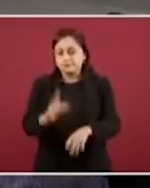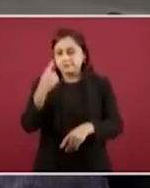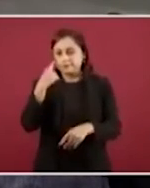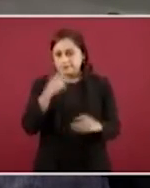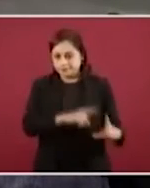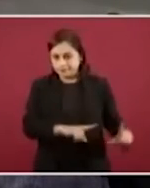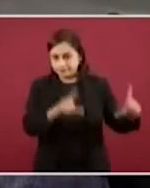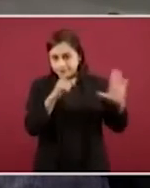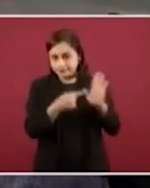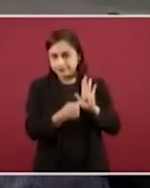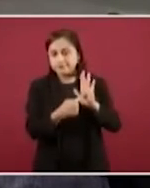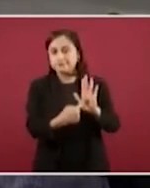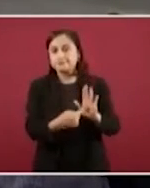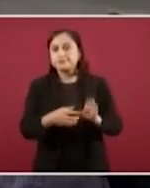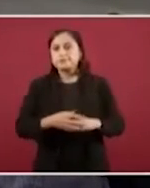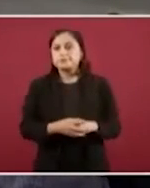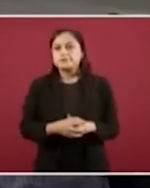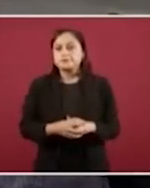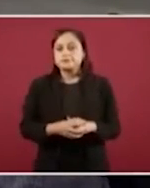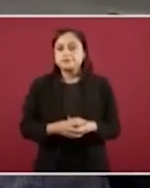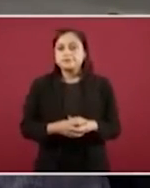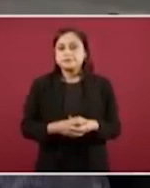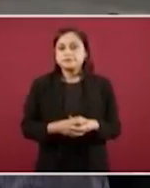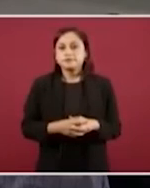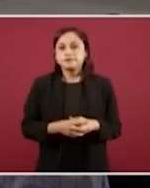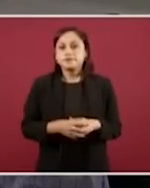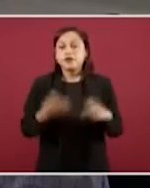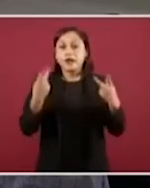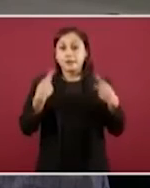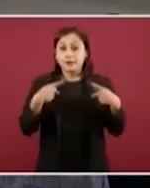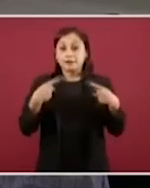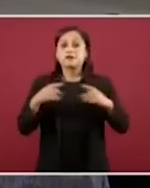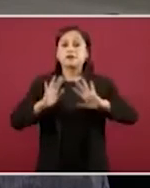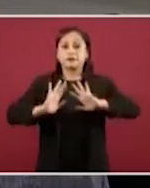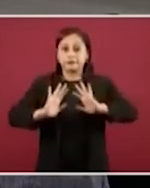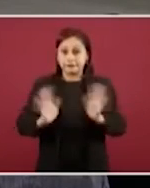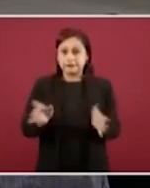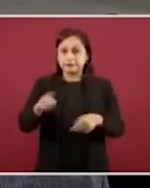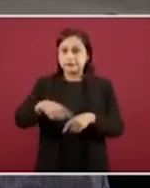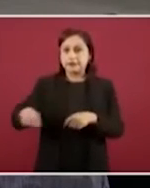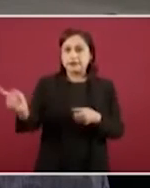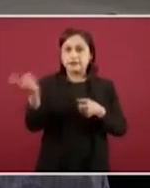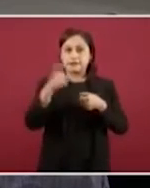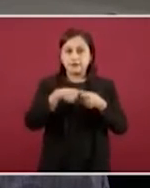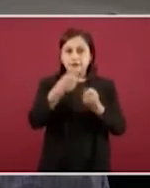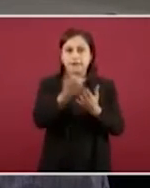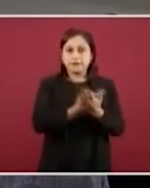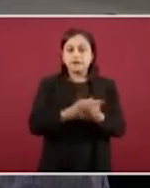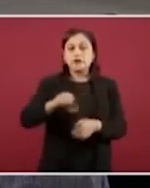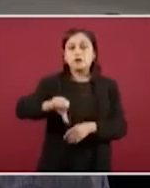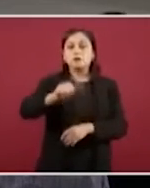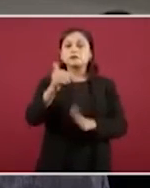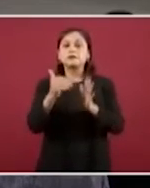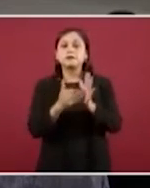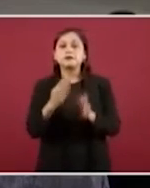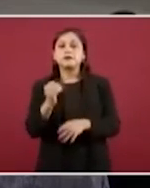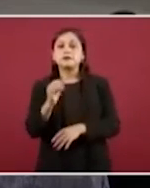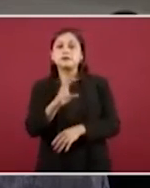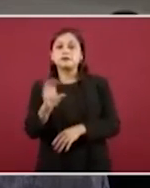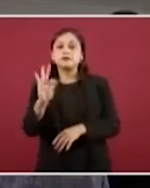de las personas que han sido afiliadas, que son 11 mil 947 a la fecha,